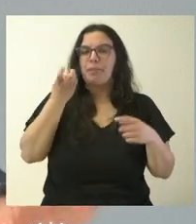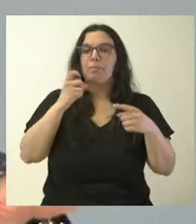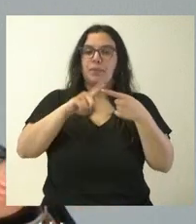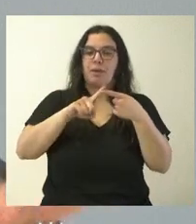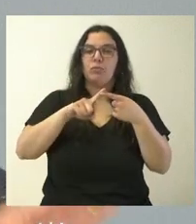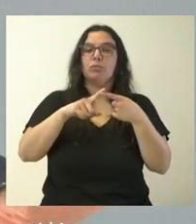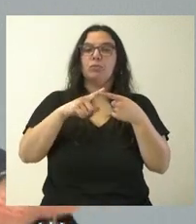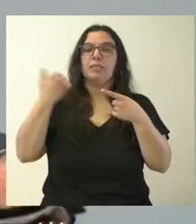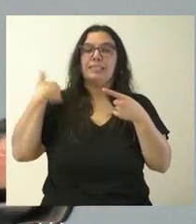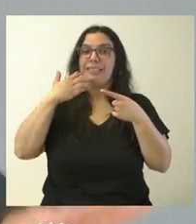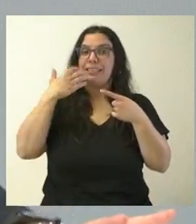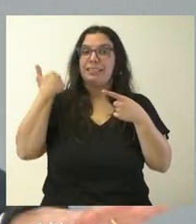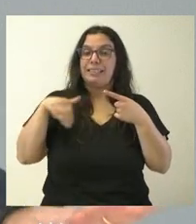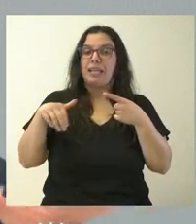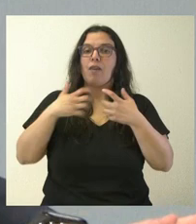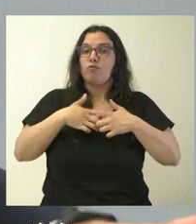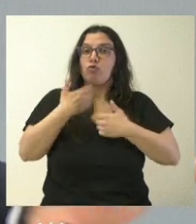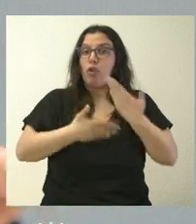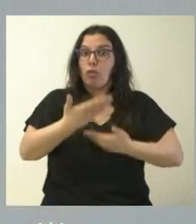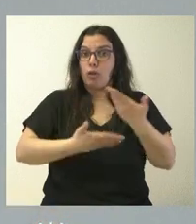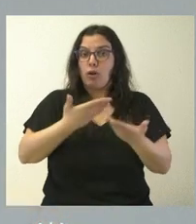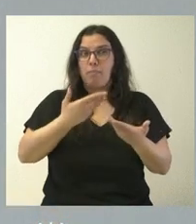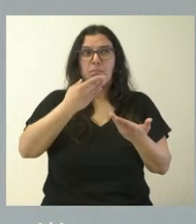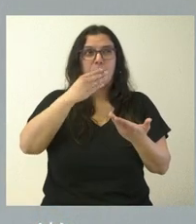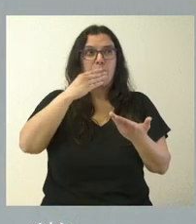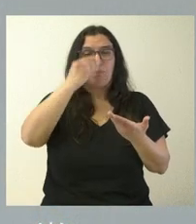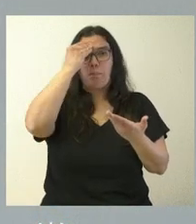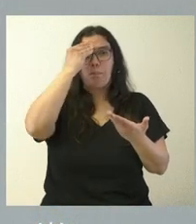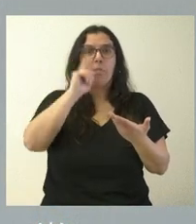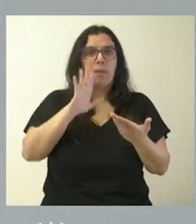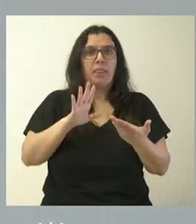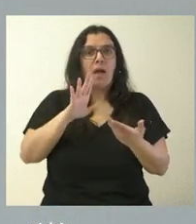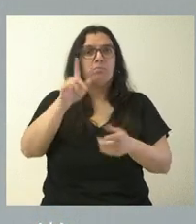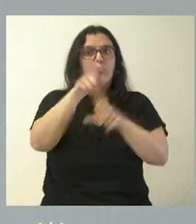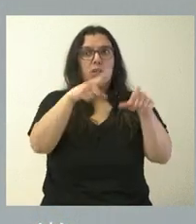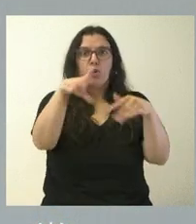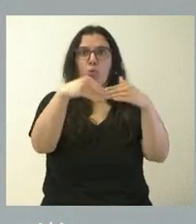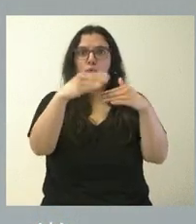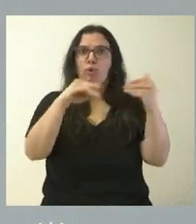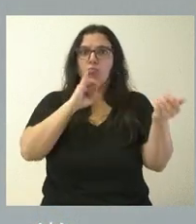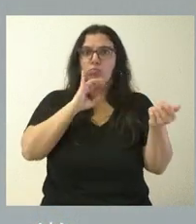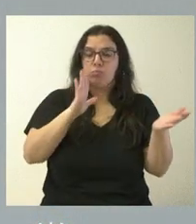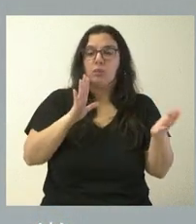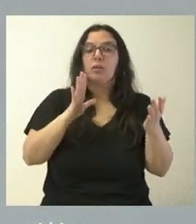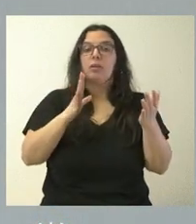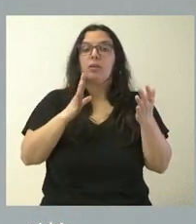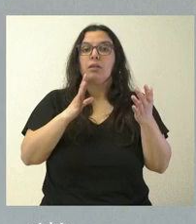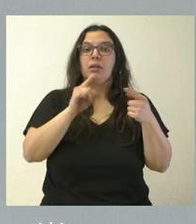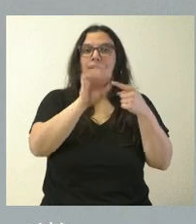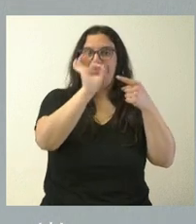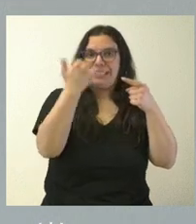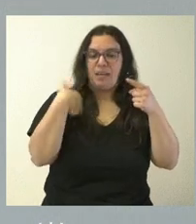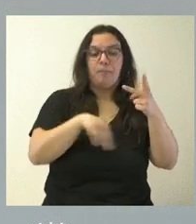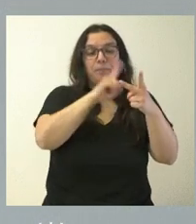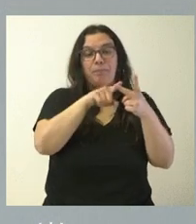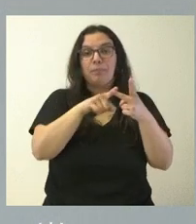que ya están funcionando, que creo que están siendo muy bien valoradas por parte de los usuarios. Las líneas que vamos incorporando a medida